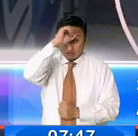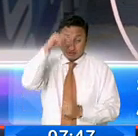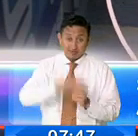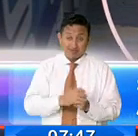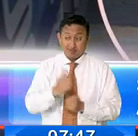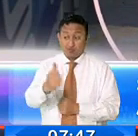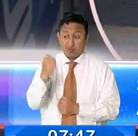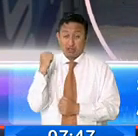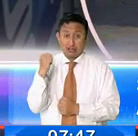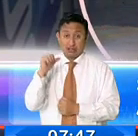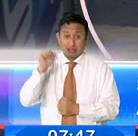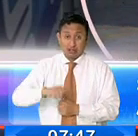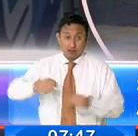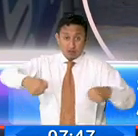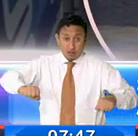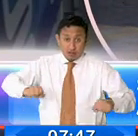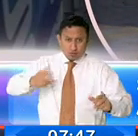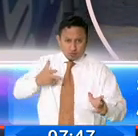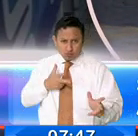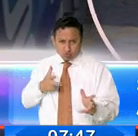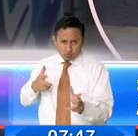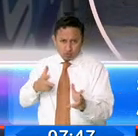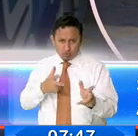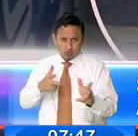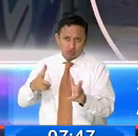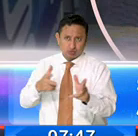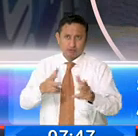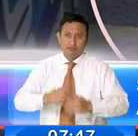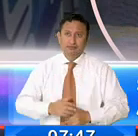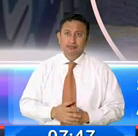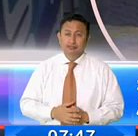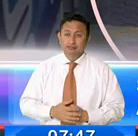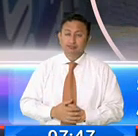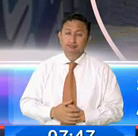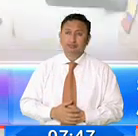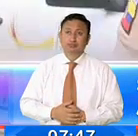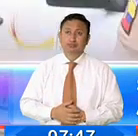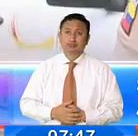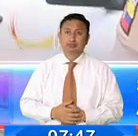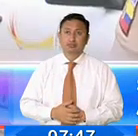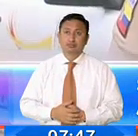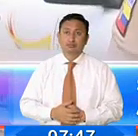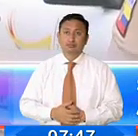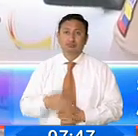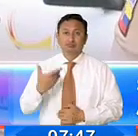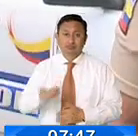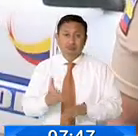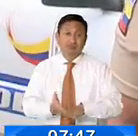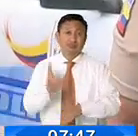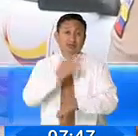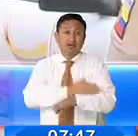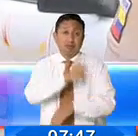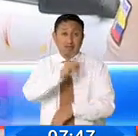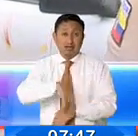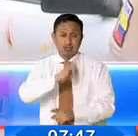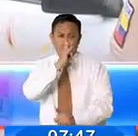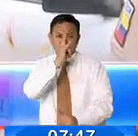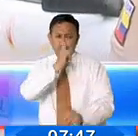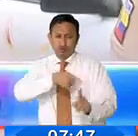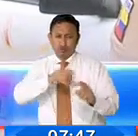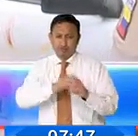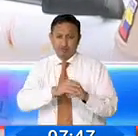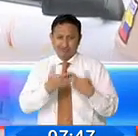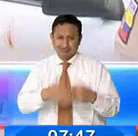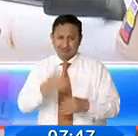ni se percataron, que eran seguidos de cerca por sujetos a bordo de una motocicleta. Ya habían estado perfilándole al ciudadano, por lo que sí